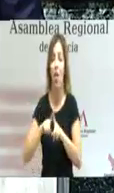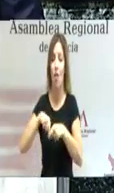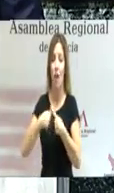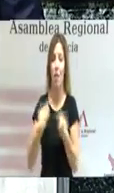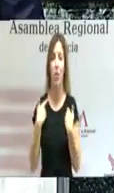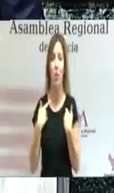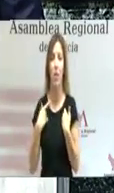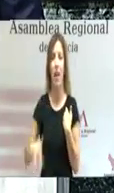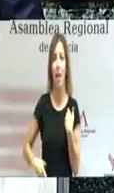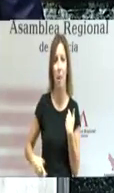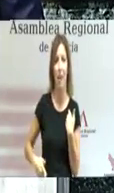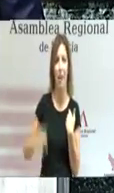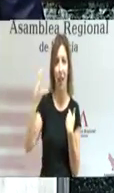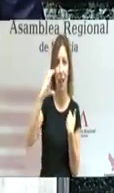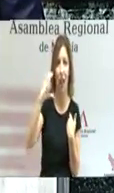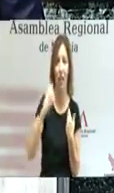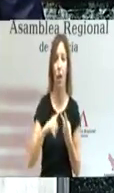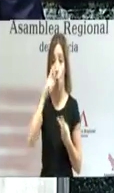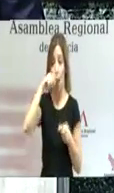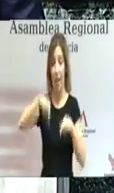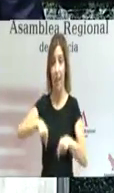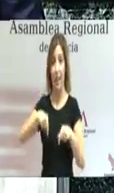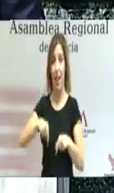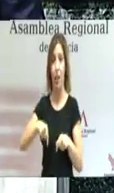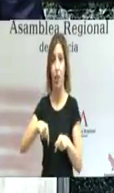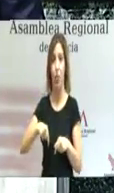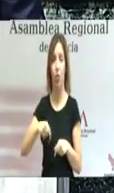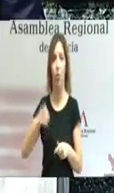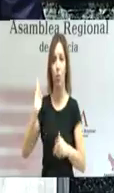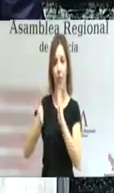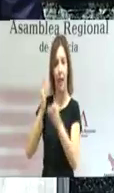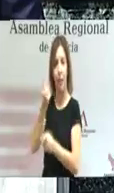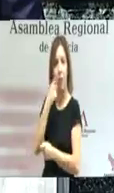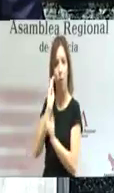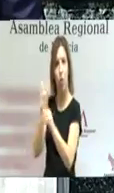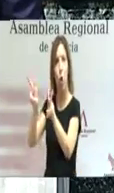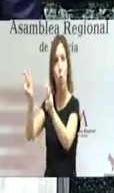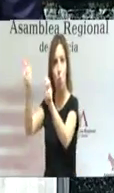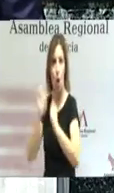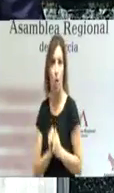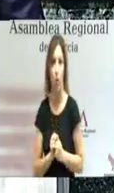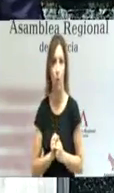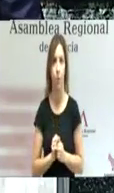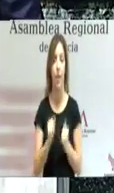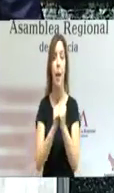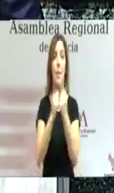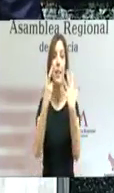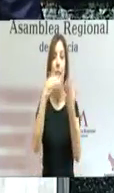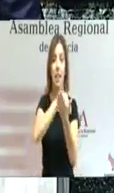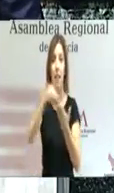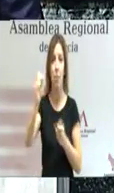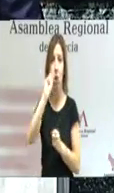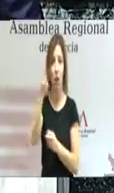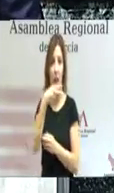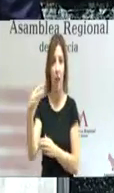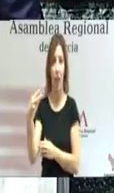sufren hepatitis C y que este año han recibido un nuevo tratamiento. Hemos destinado 27 millones de euros para que los